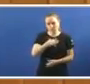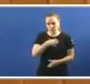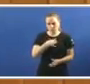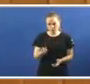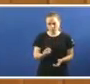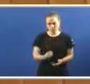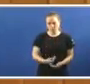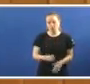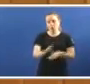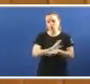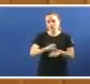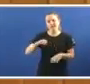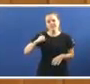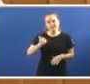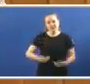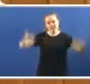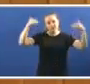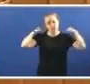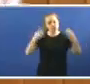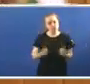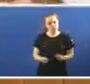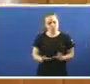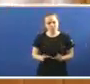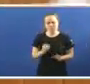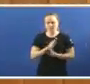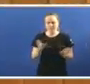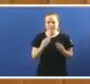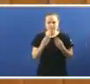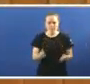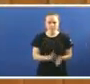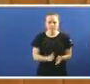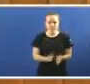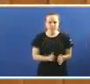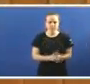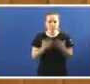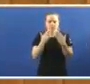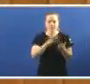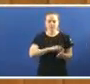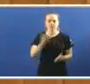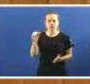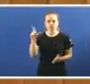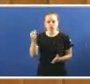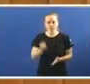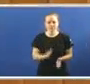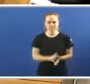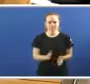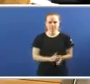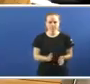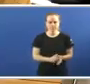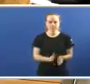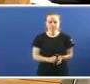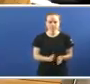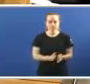Sanidade É moi elevada E ten que dar vostedes Resposta a estas cuestións Mais nada por ahora Moitas gracias Senhora Xoya Ten a palabra